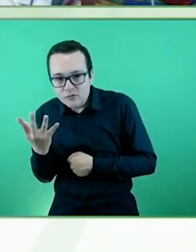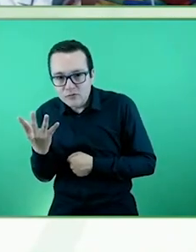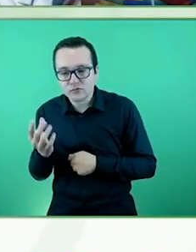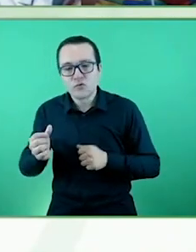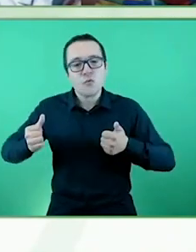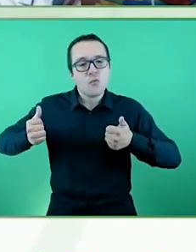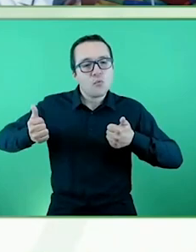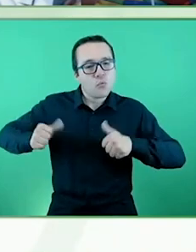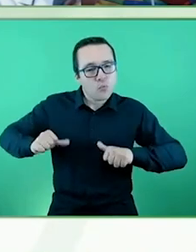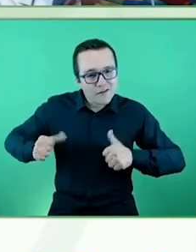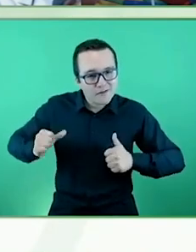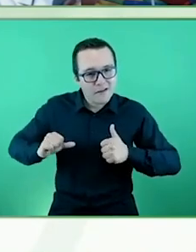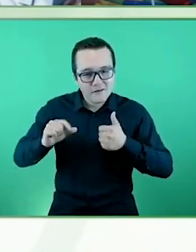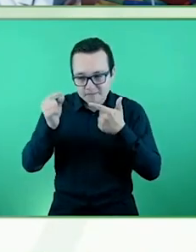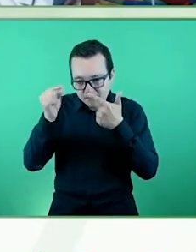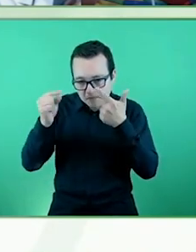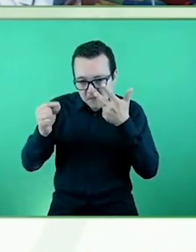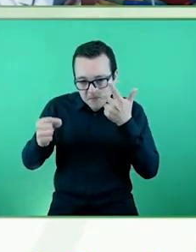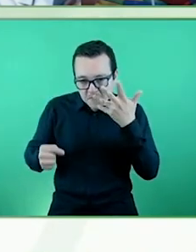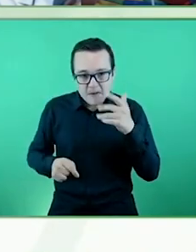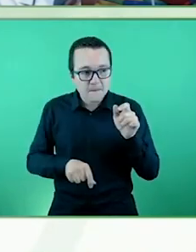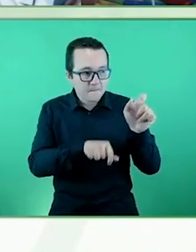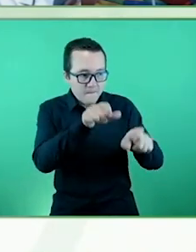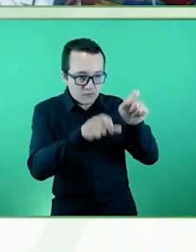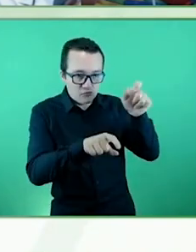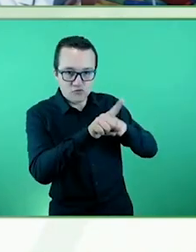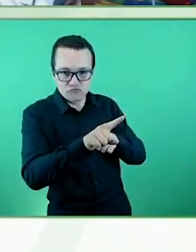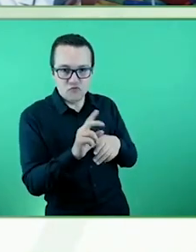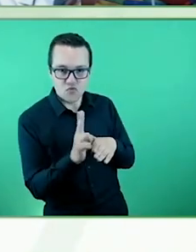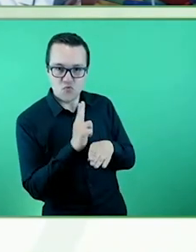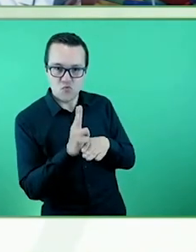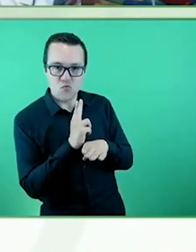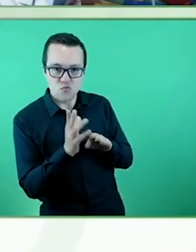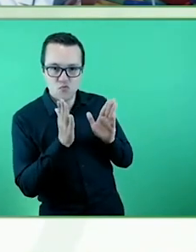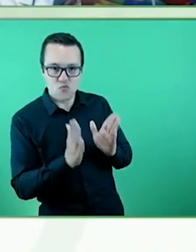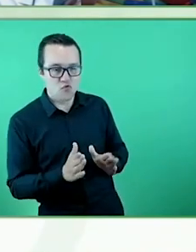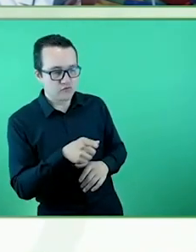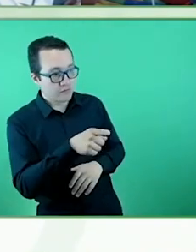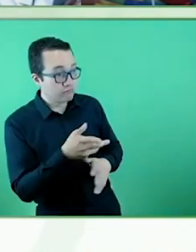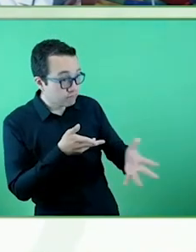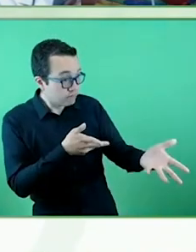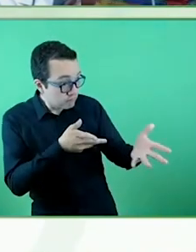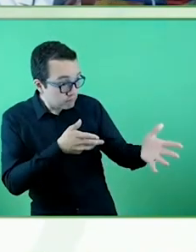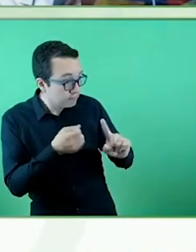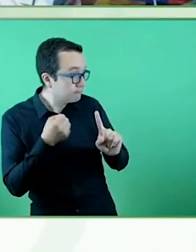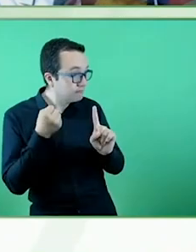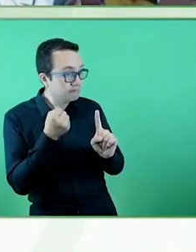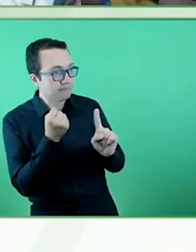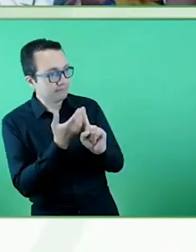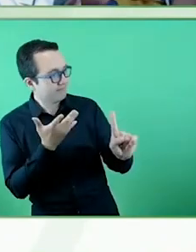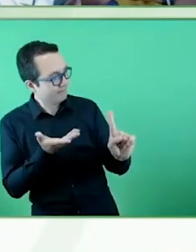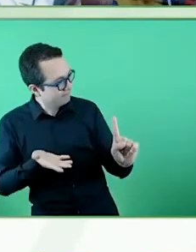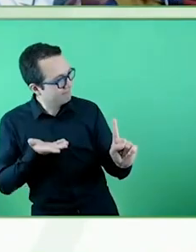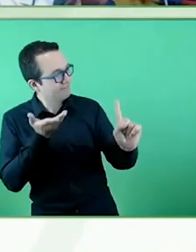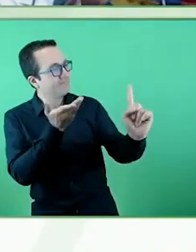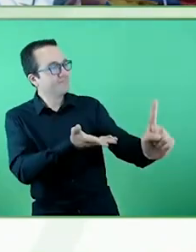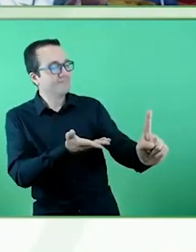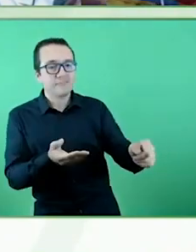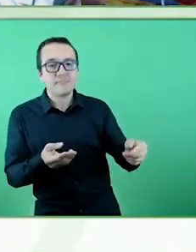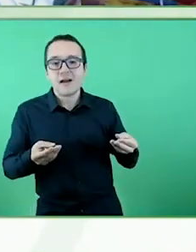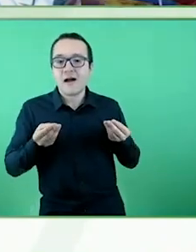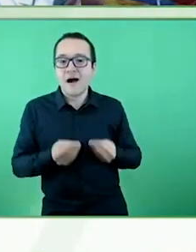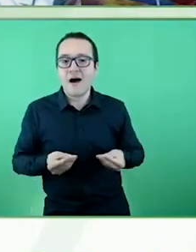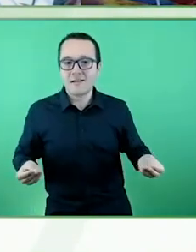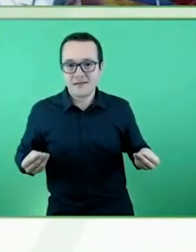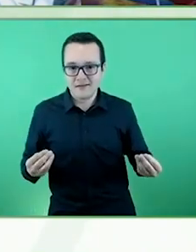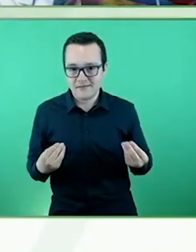objetivo más importante es impactar en la calidad de vida de nuestros usuarios. Actualmente,